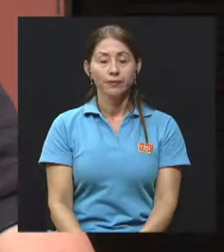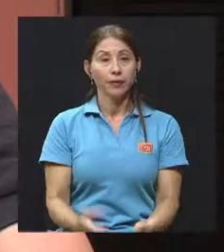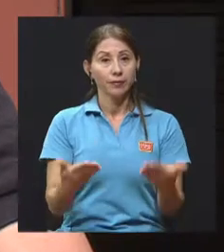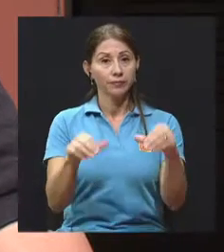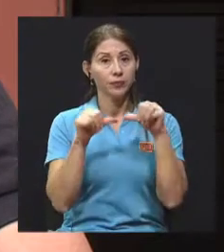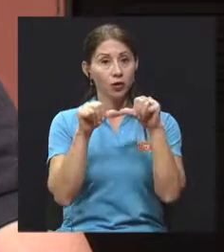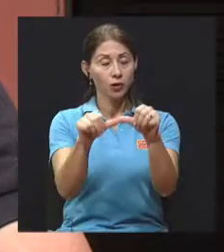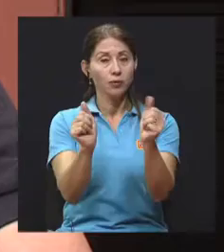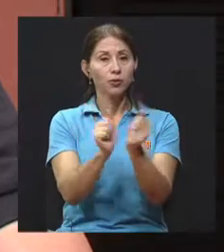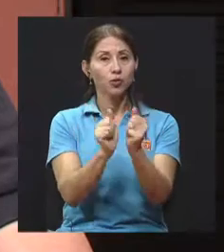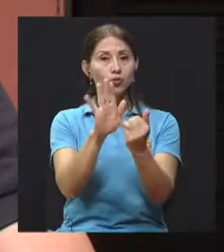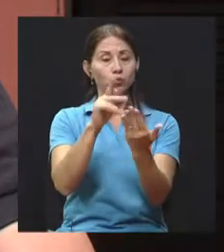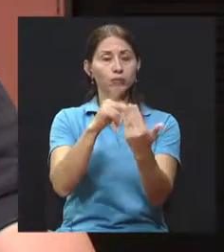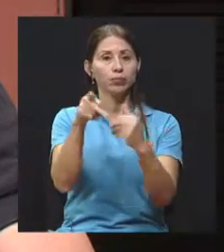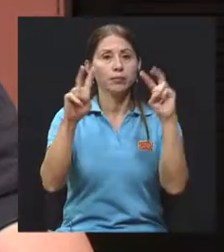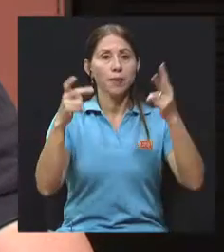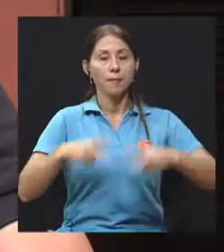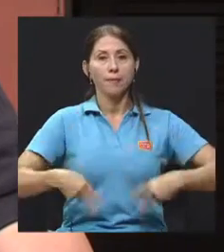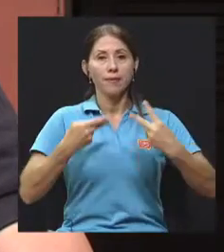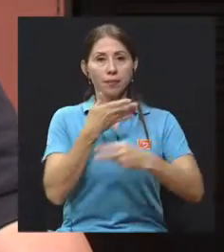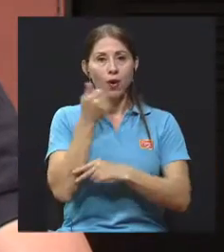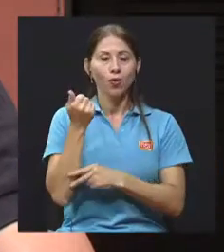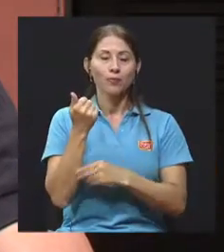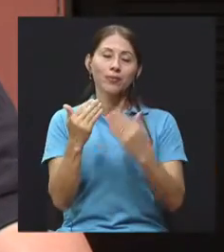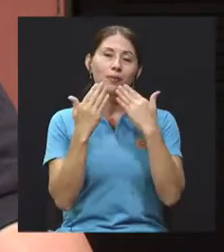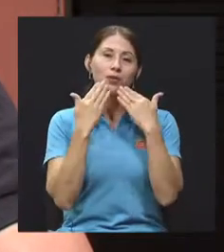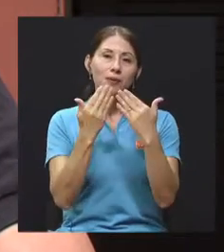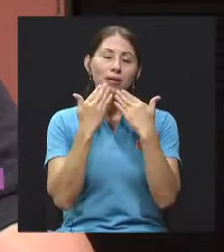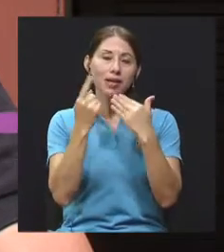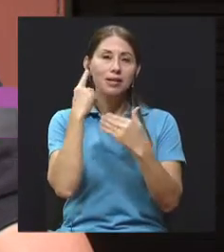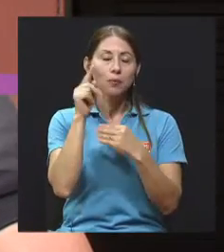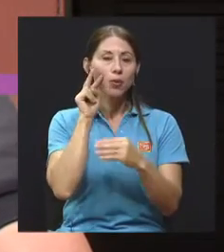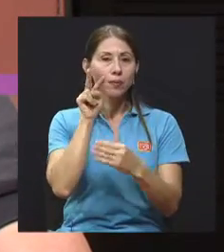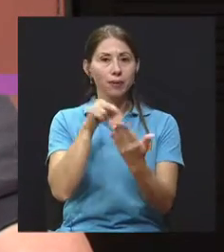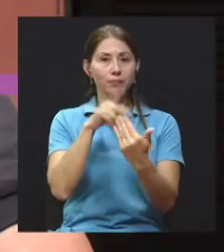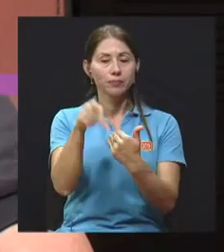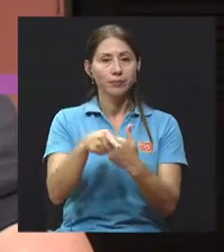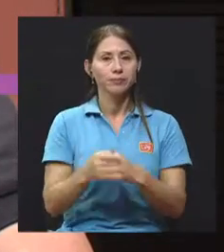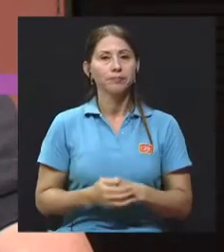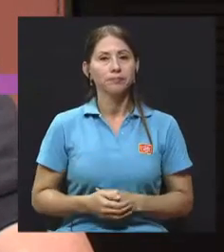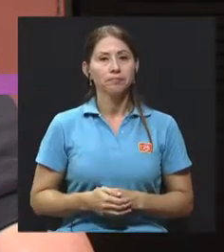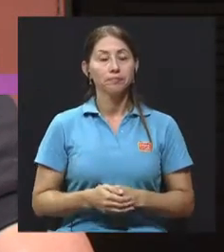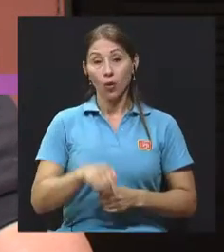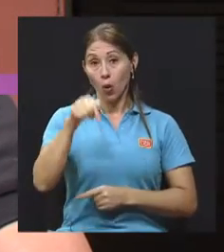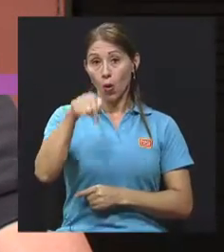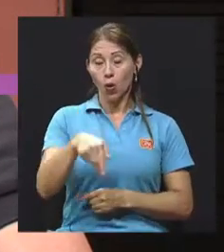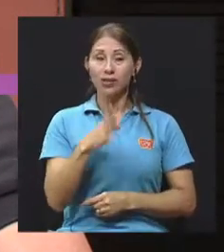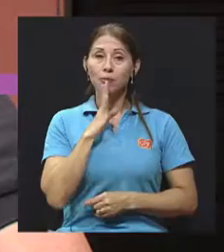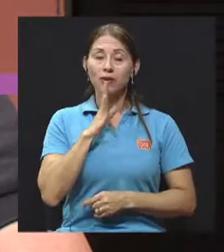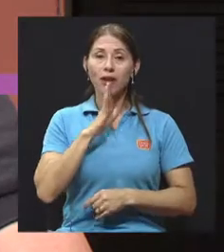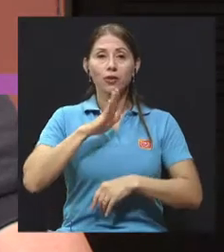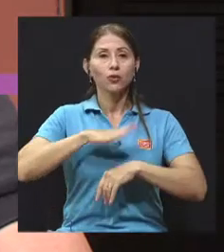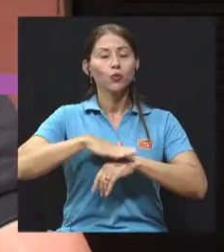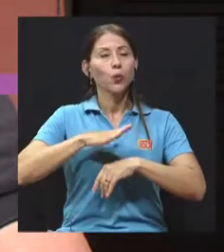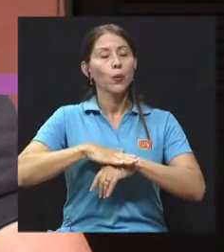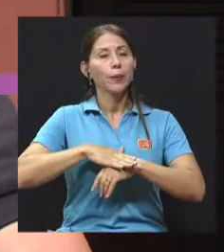Estamos de regreso en su telerevista Vivir Mejor. Muchísimas gracias por su sintonía. El día de hoy estamos conversando acerca